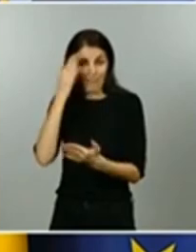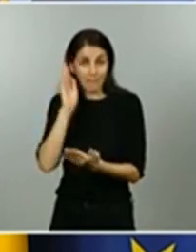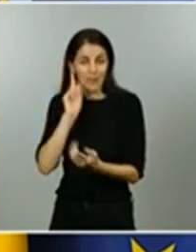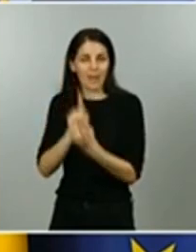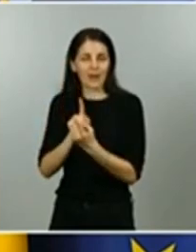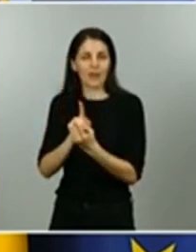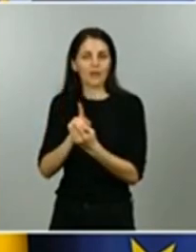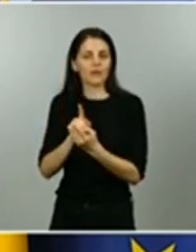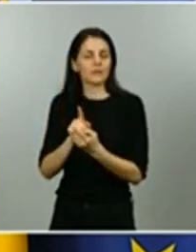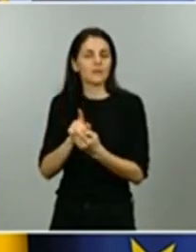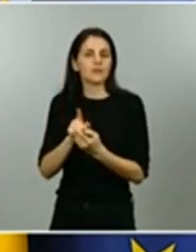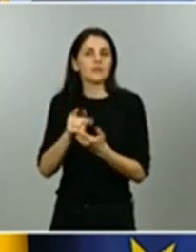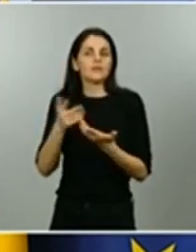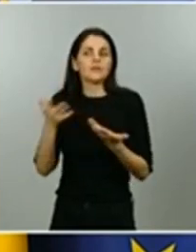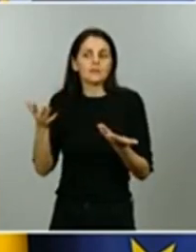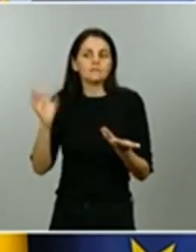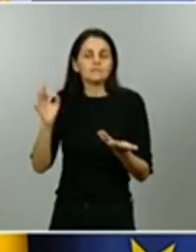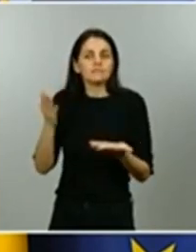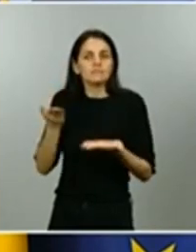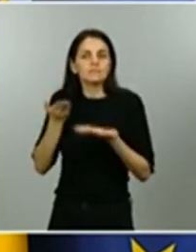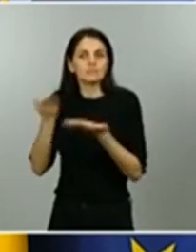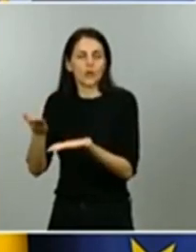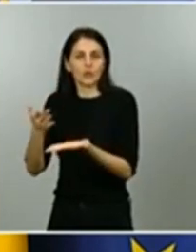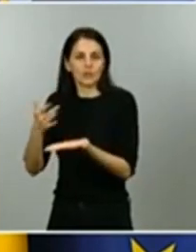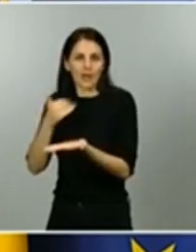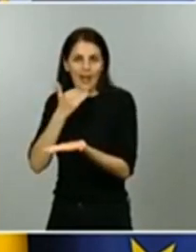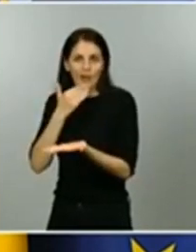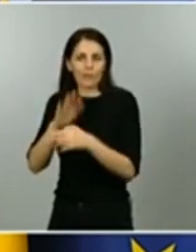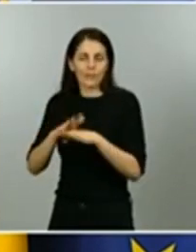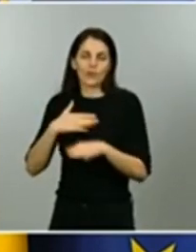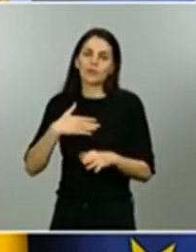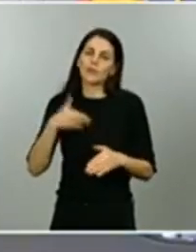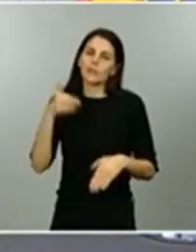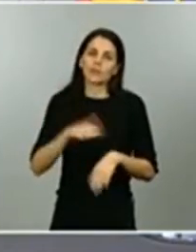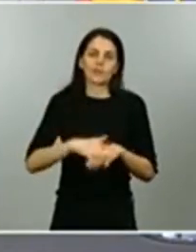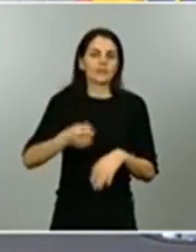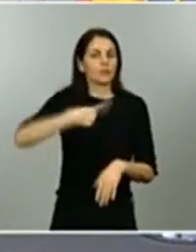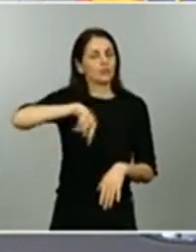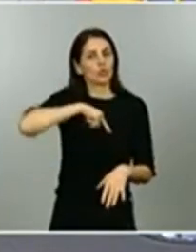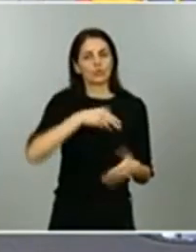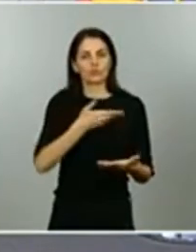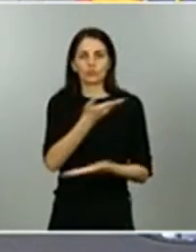vuelvan a estar si es posible en una situación similar pues con estas respuestas eh